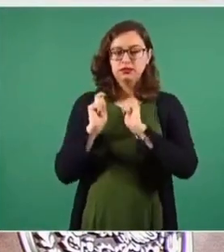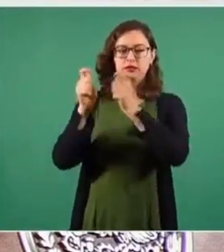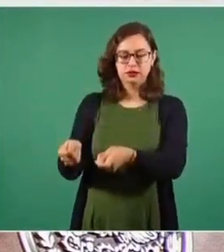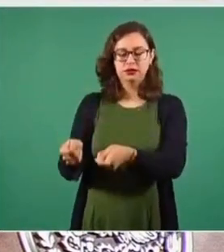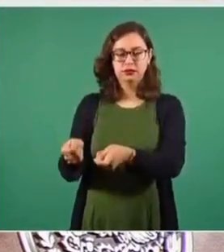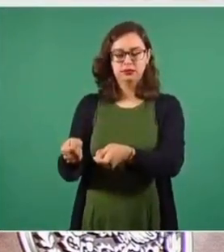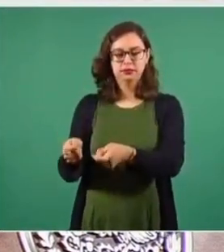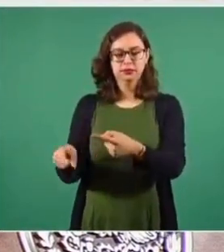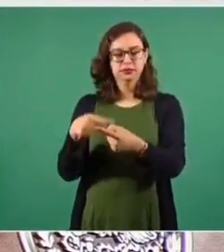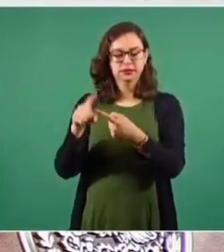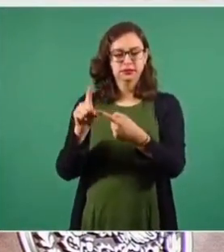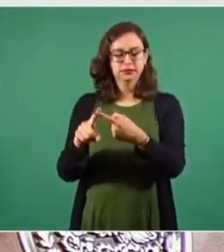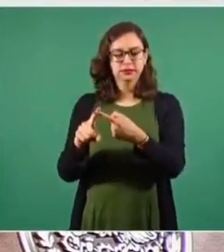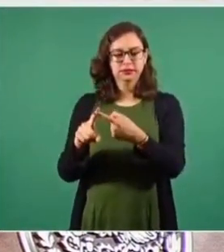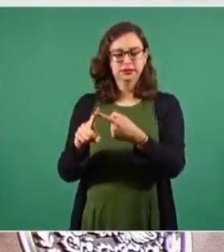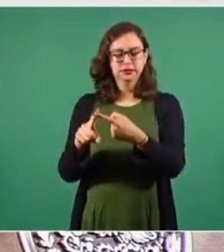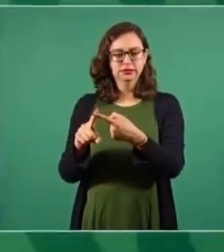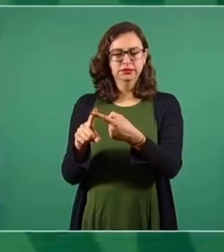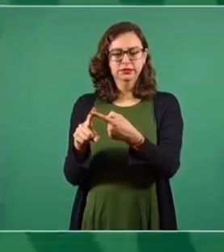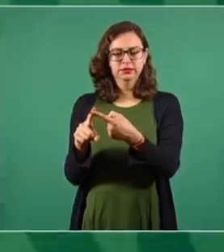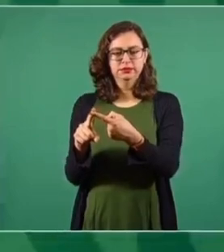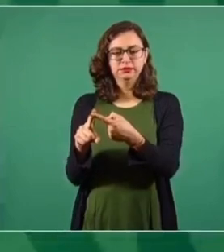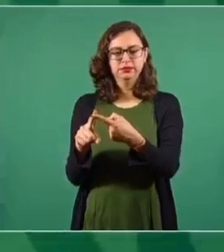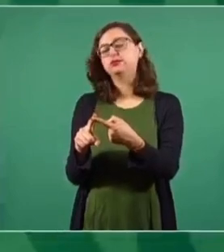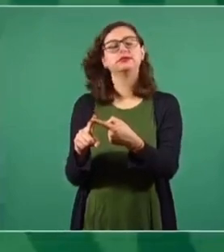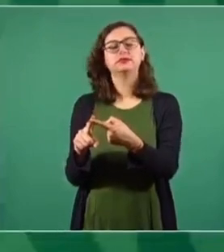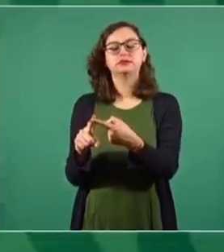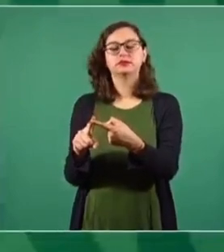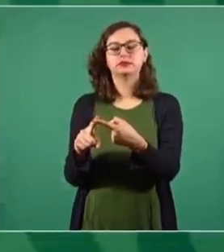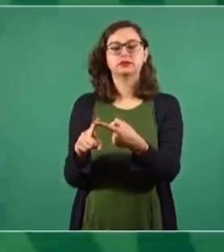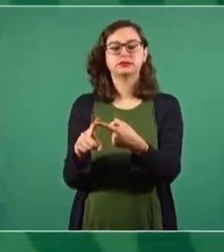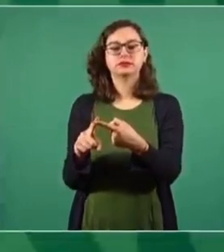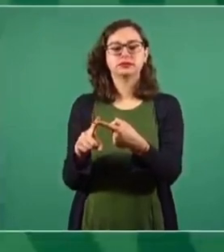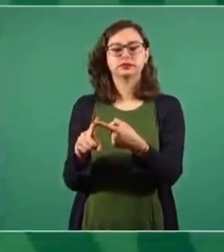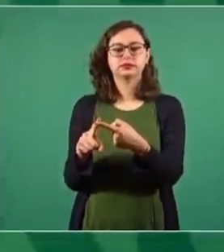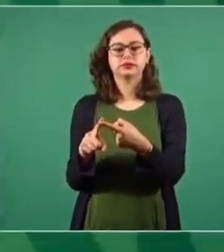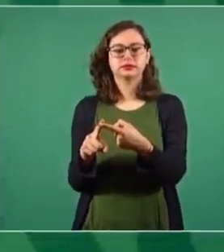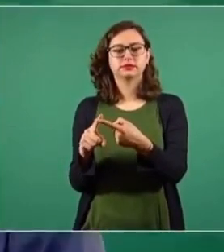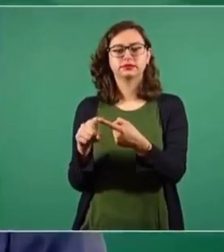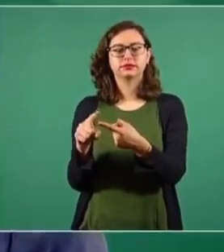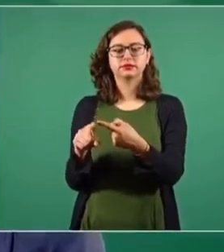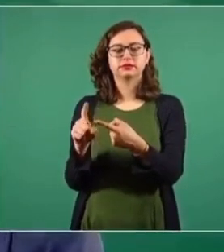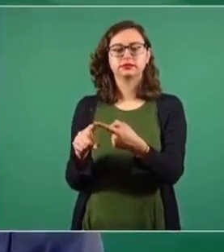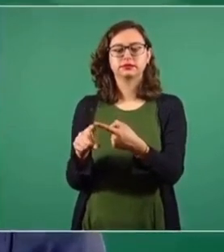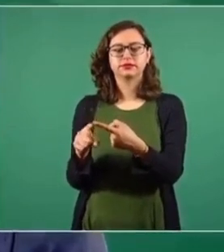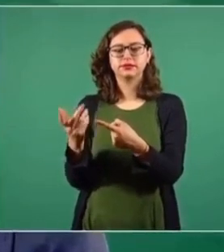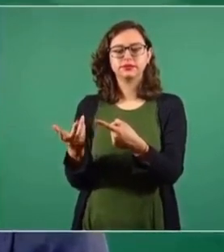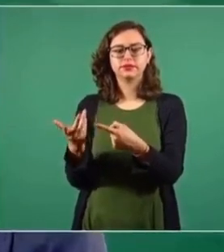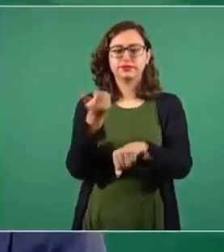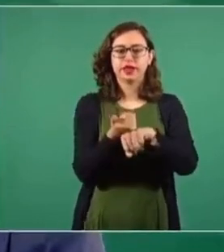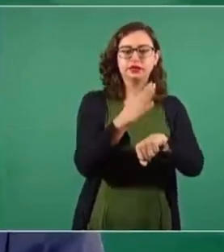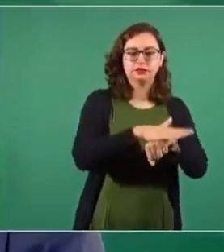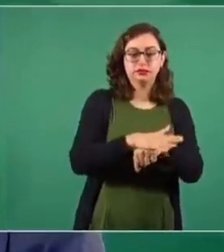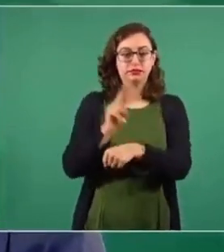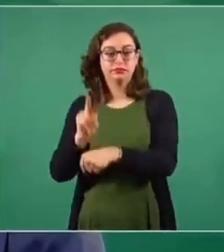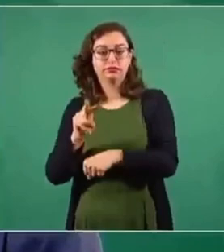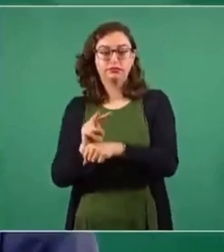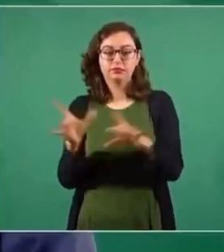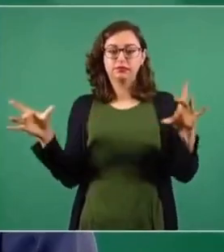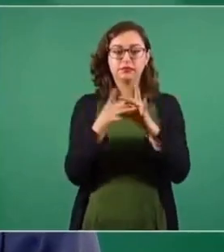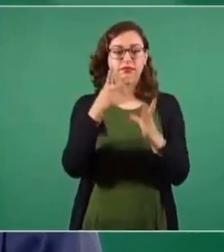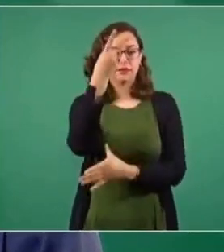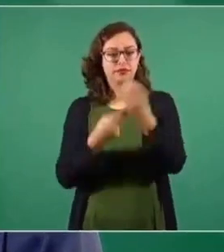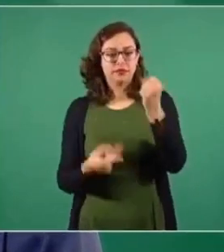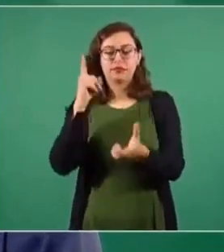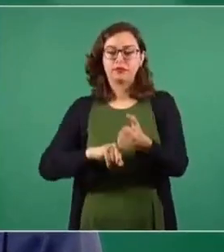Se va a unir la parte administrativa con la fiscalización en